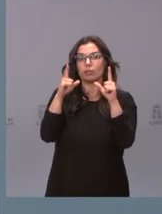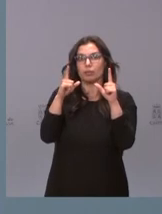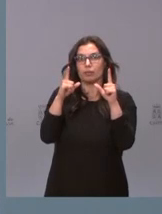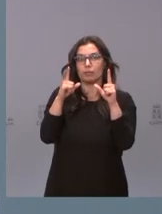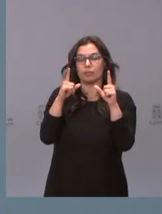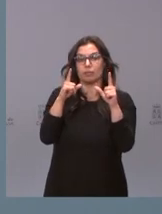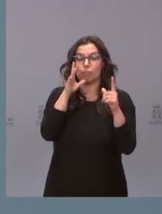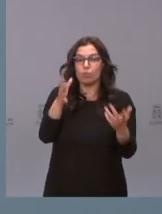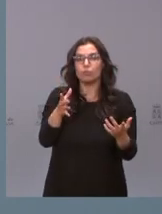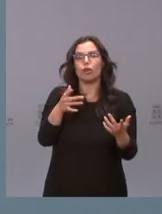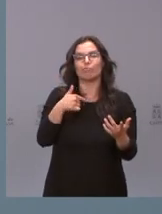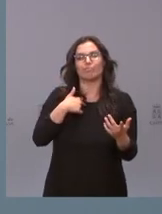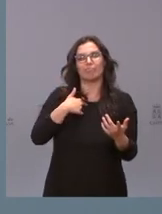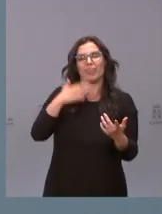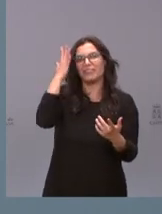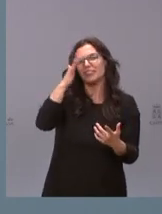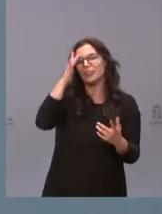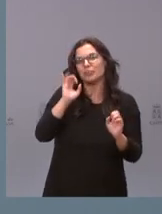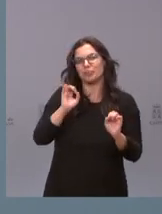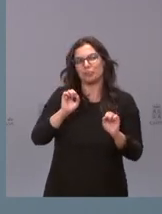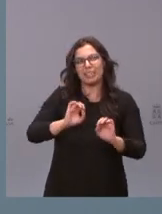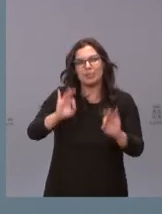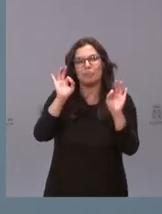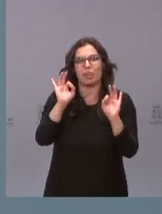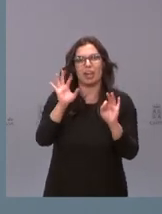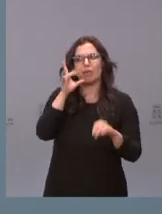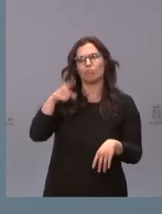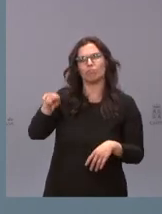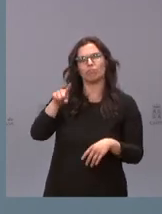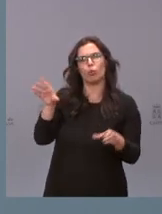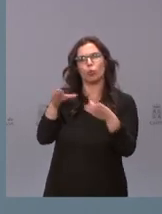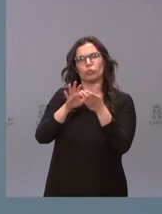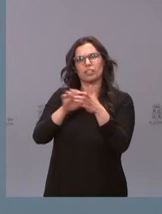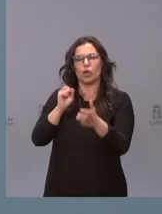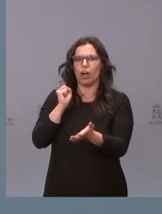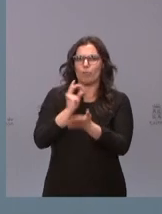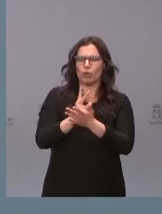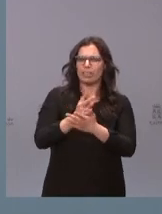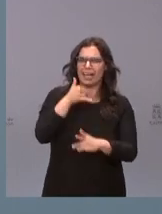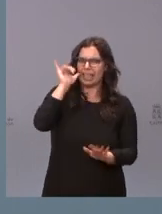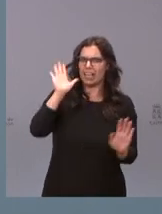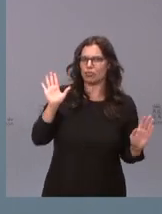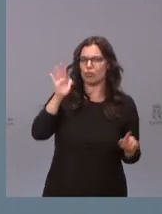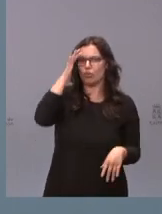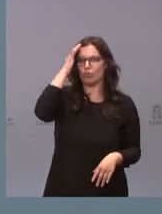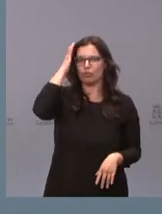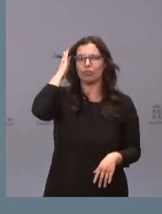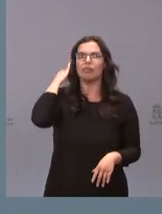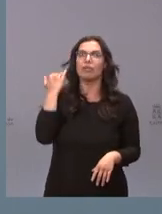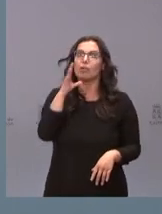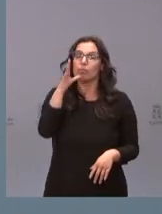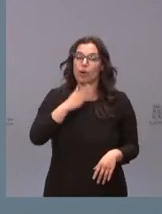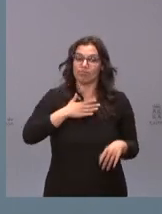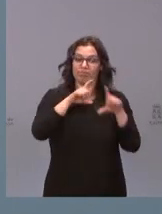me ha hecho especial ilusión la arriesgada apuesta de la Junta de Castilla y León apoyando a esta pequeña